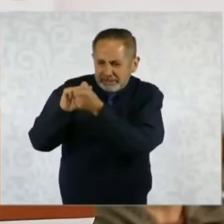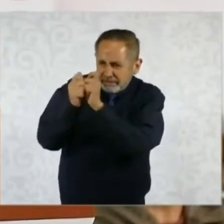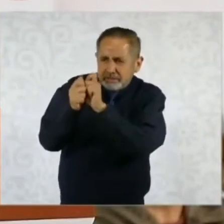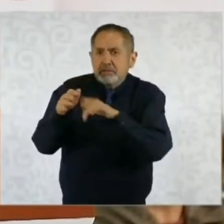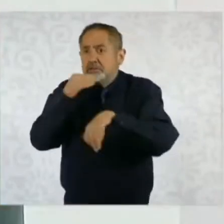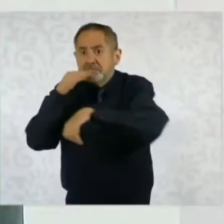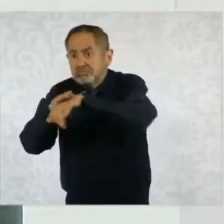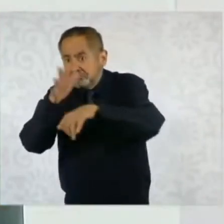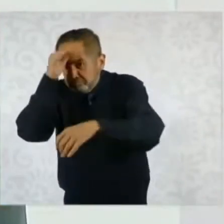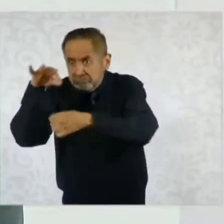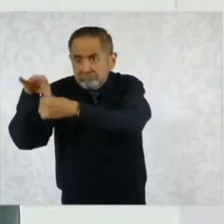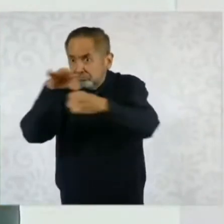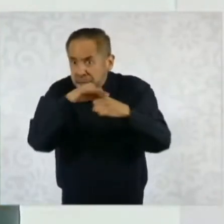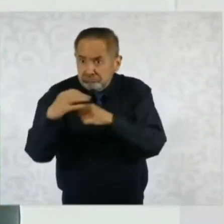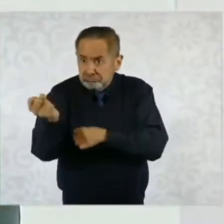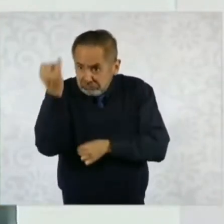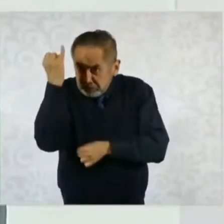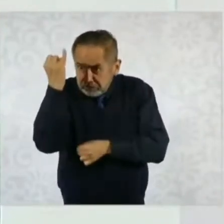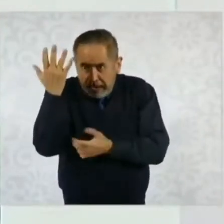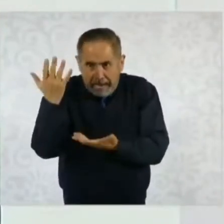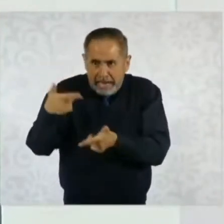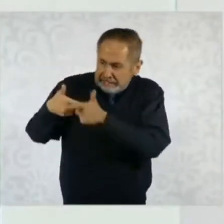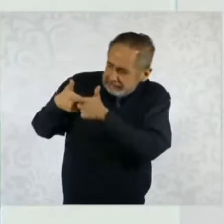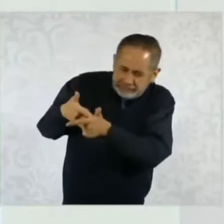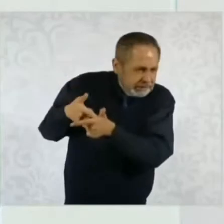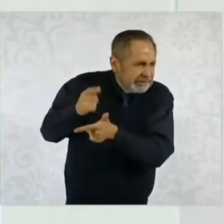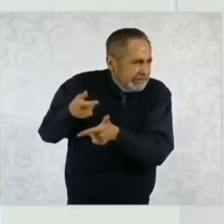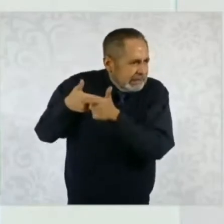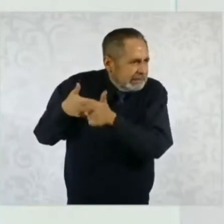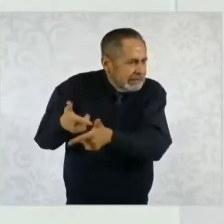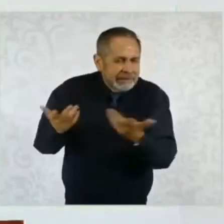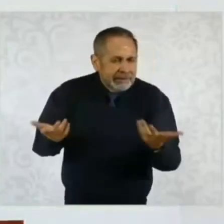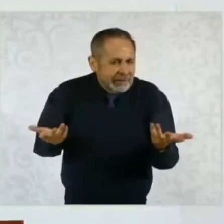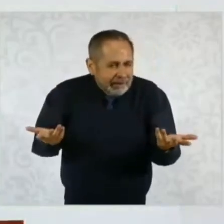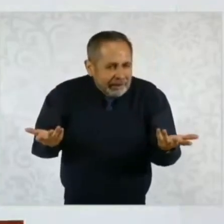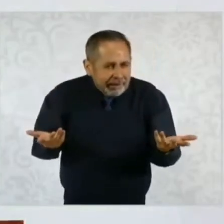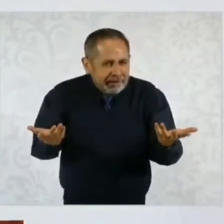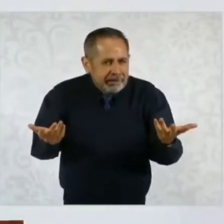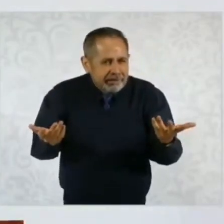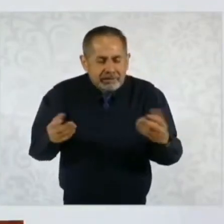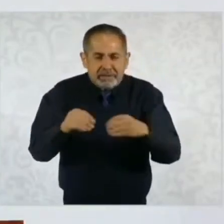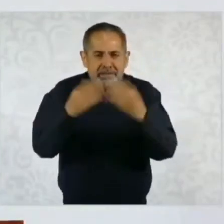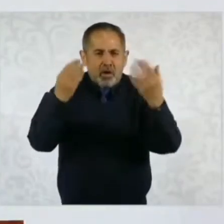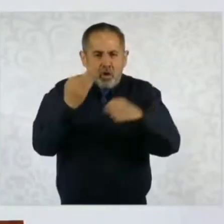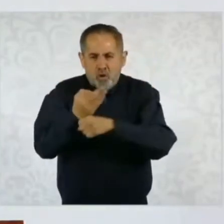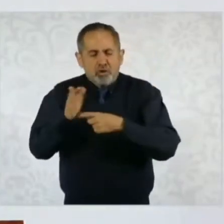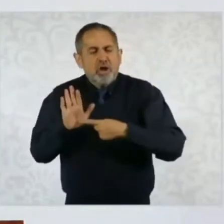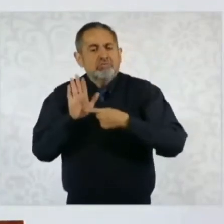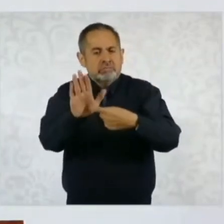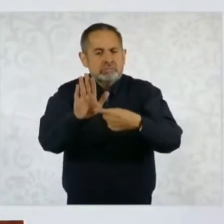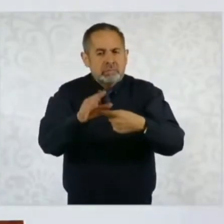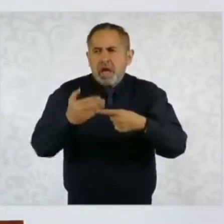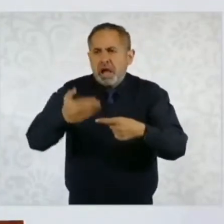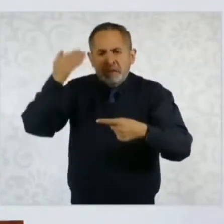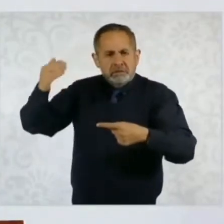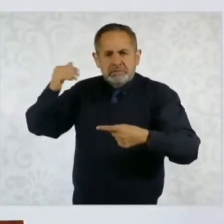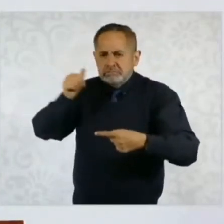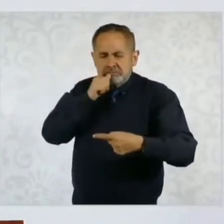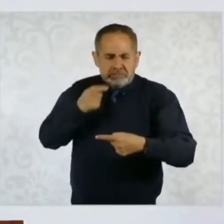México. Y claro, lo que presentamos hoy, pues no se había presentado antes.